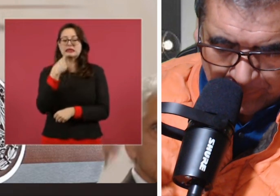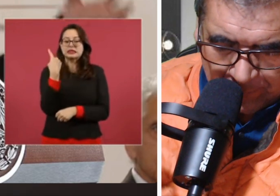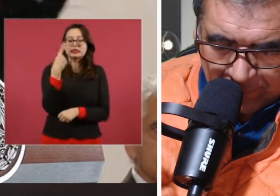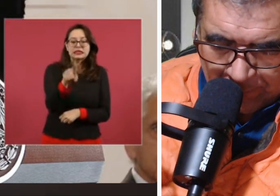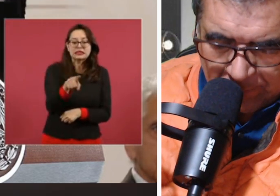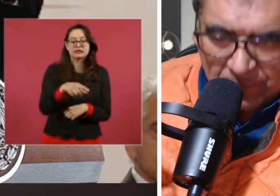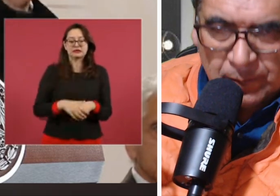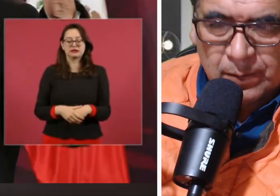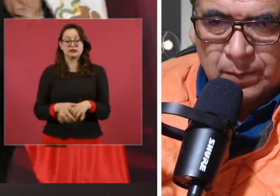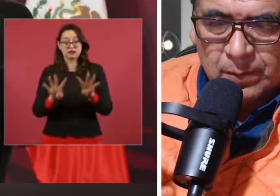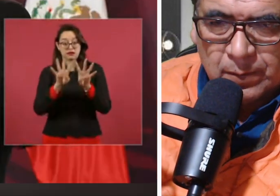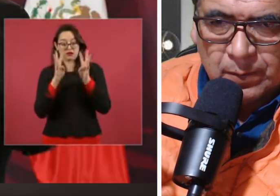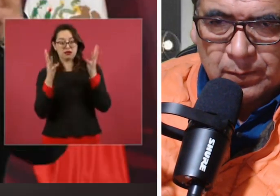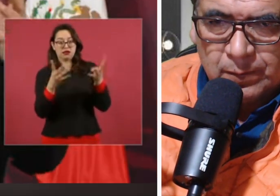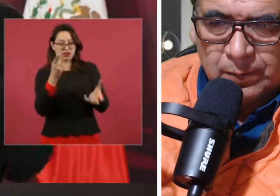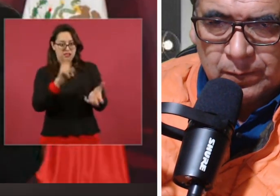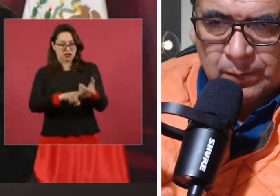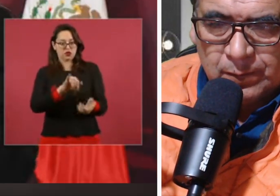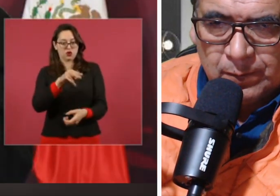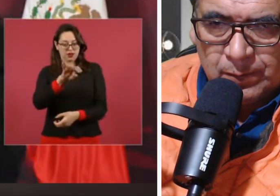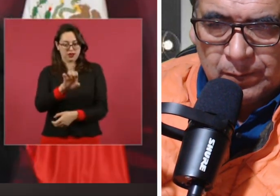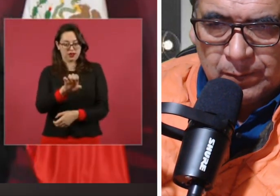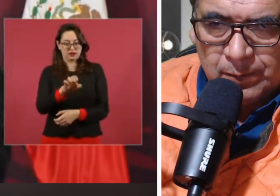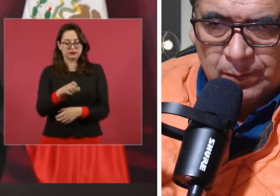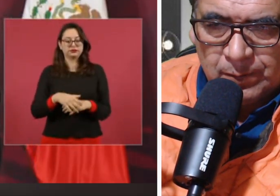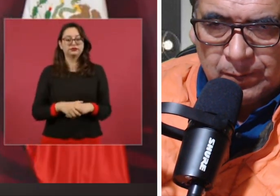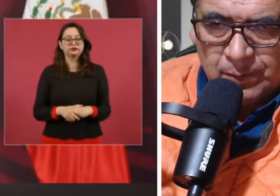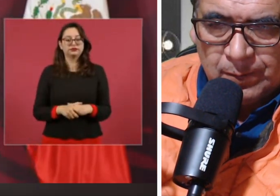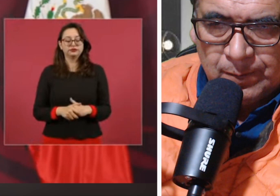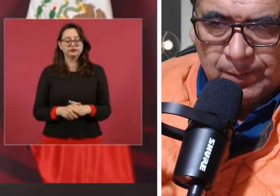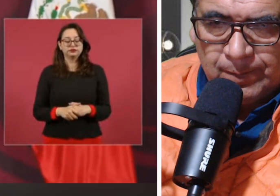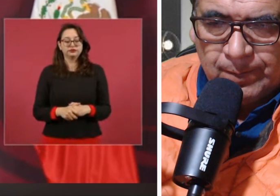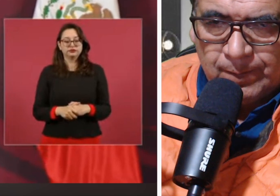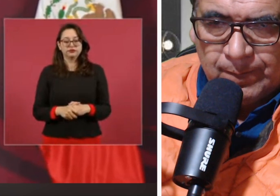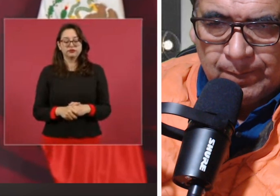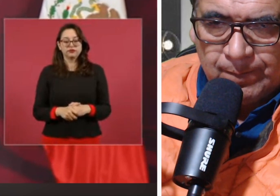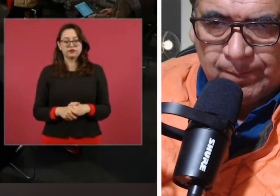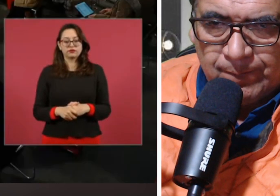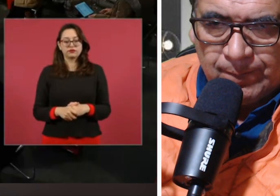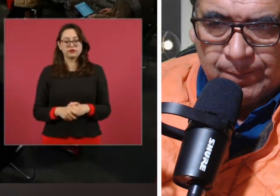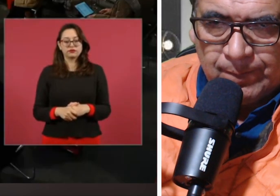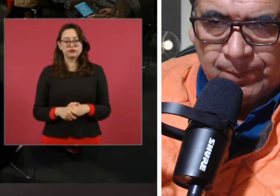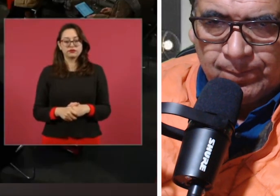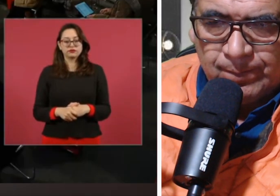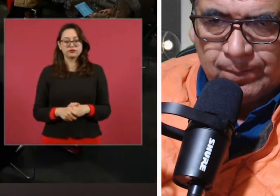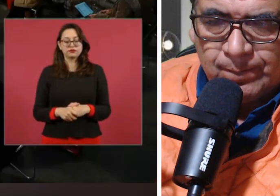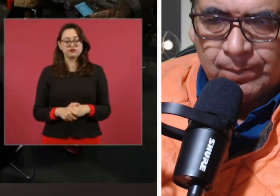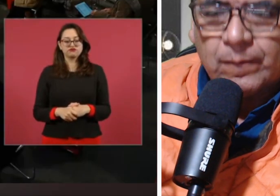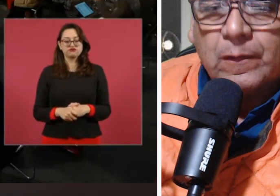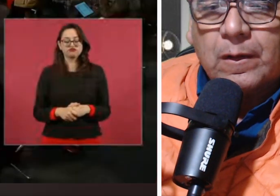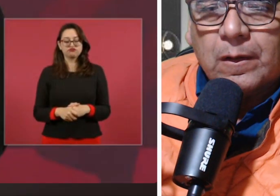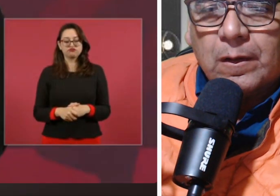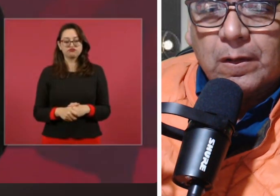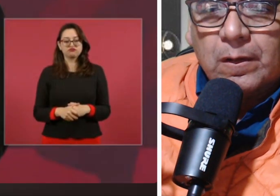Consejo del INE los